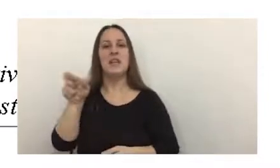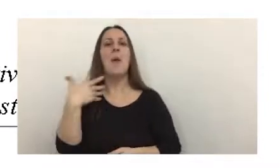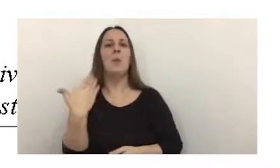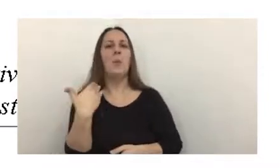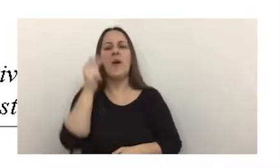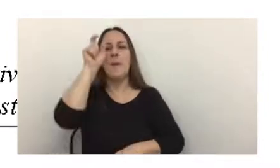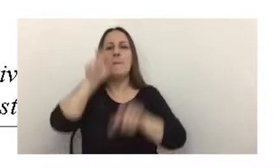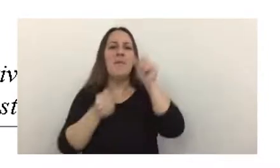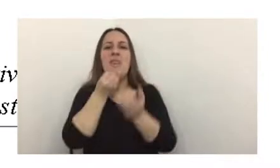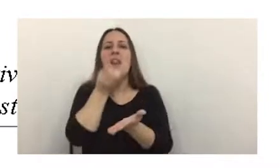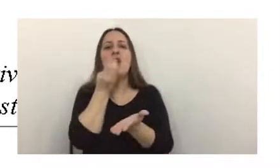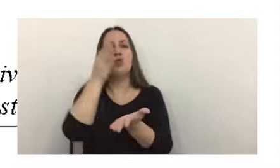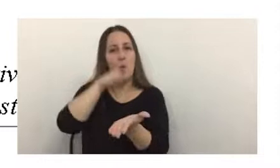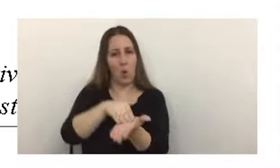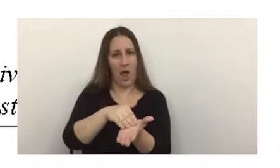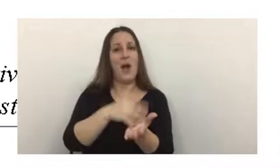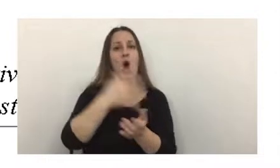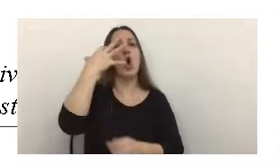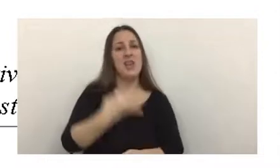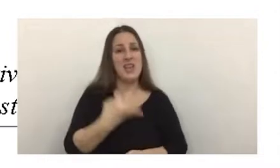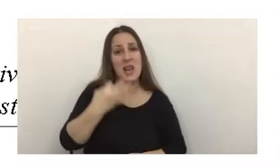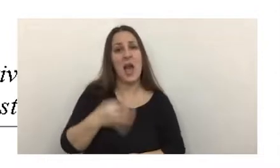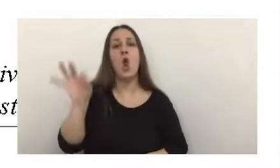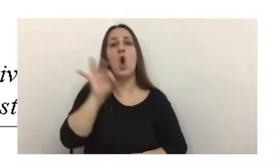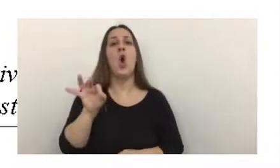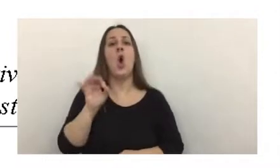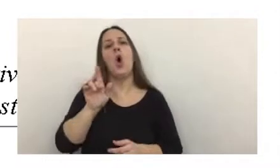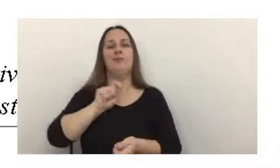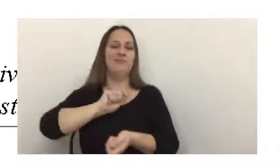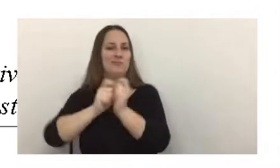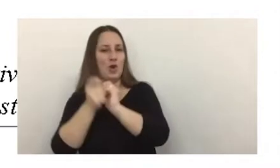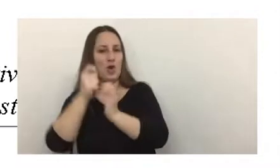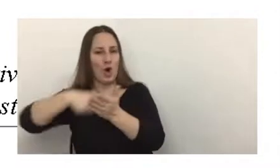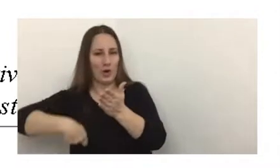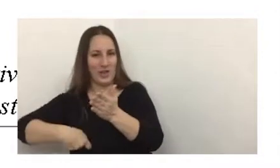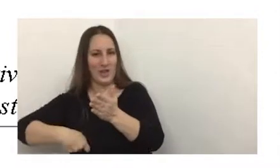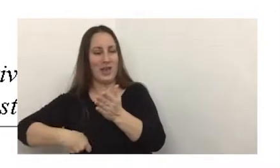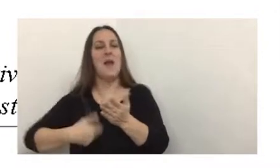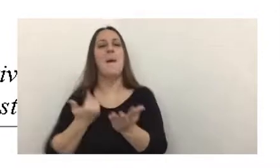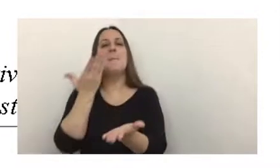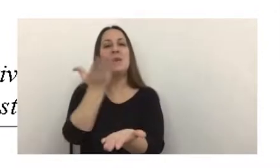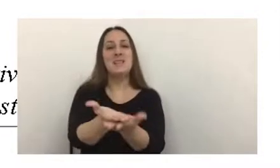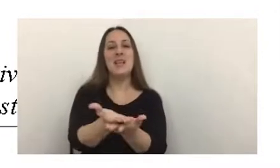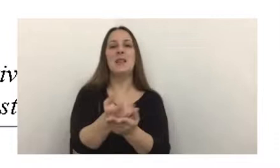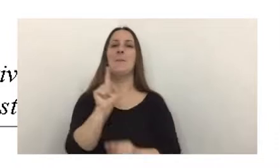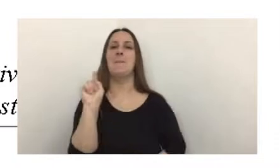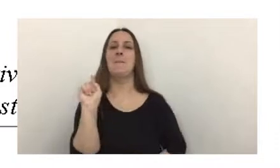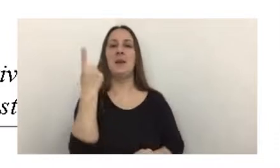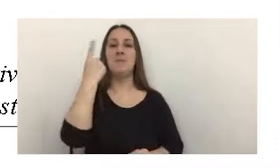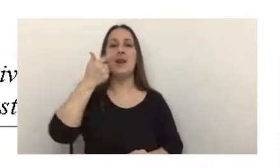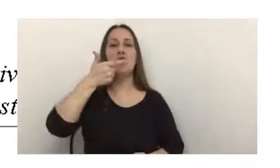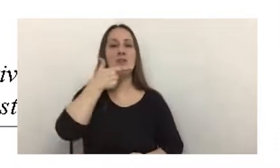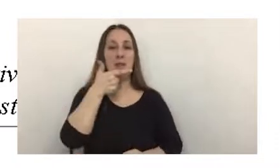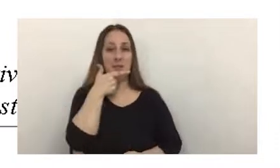para toda declaración jurada, ya sea original o rectificativa, que se presenten a partir del 1 de